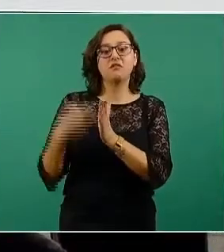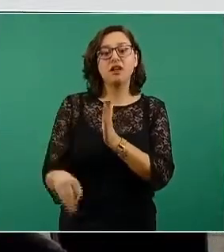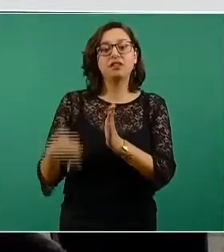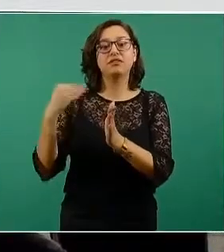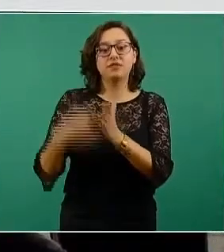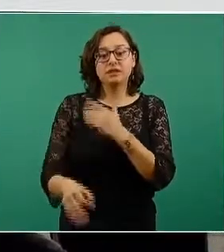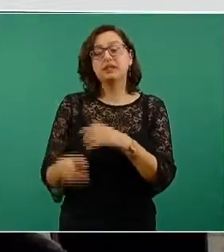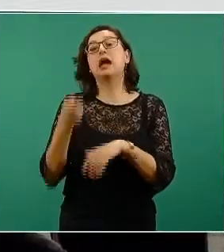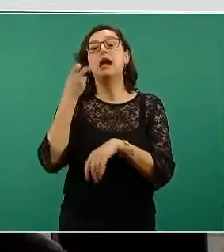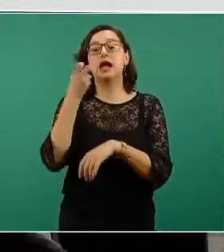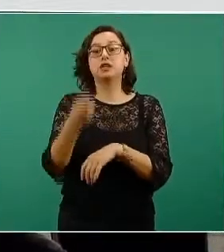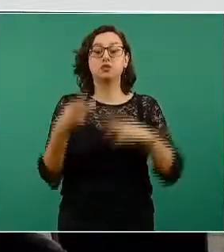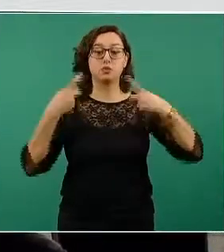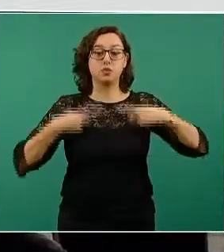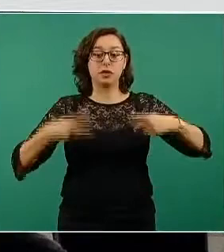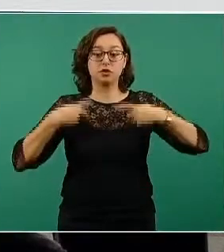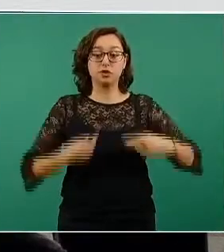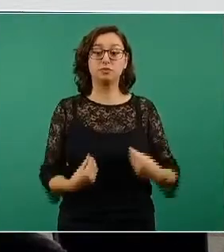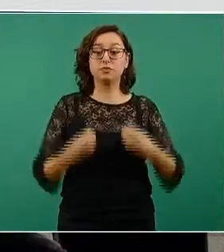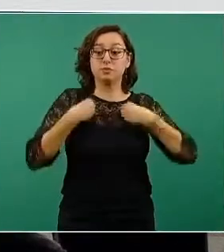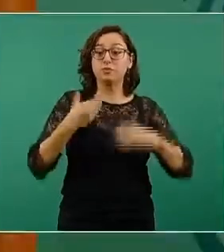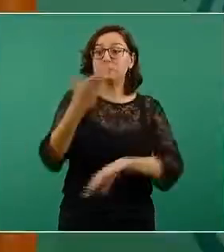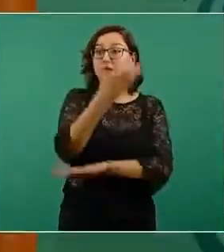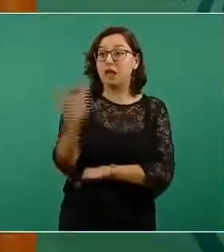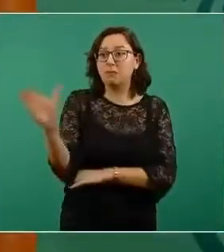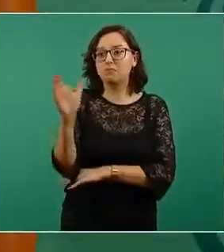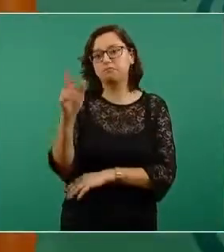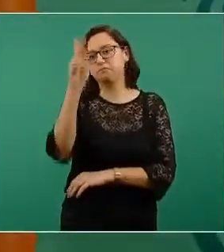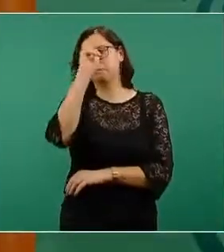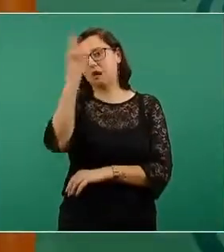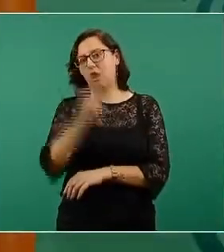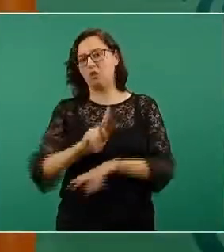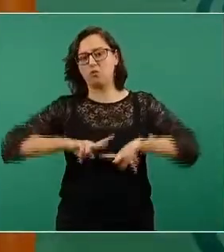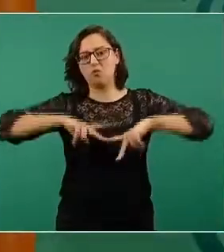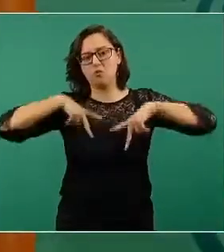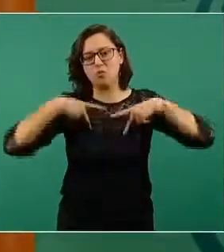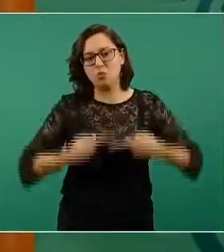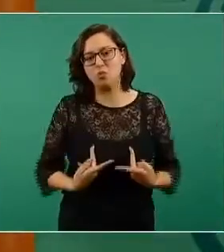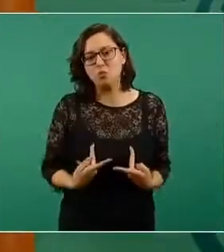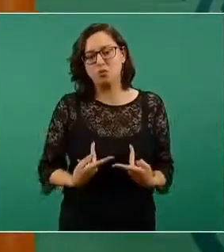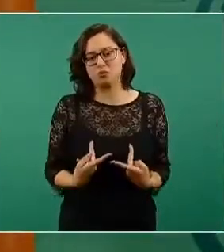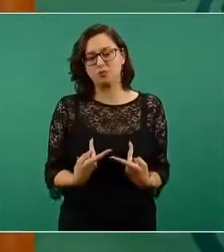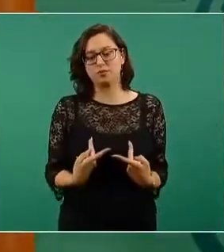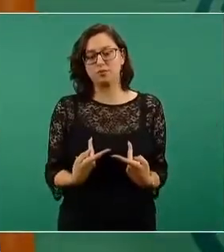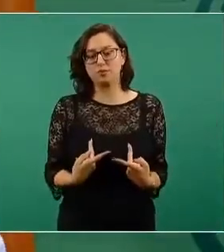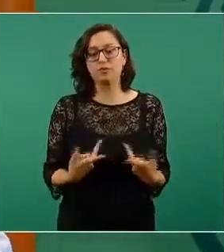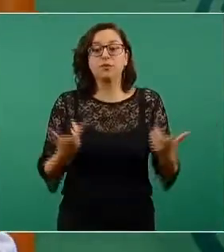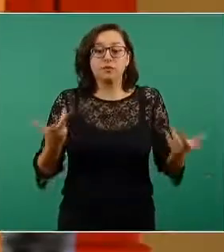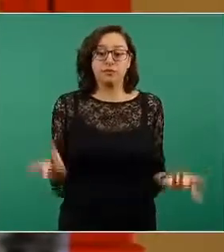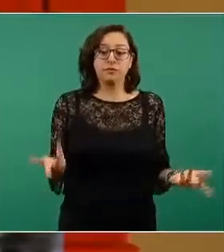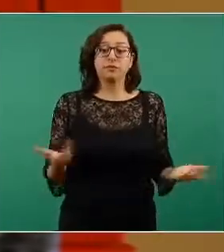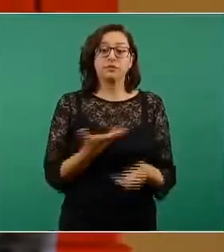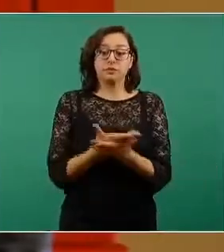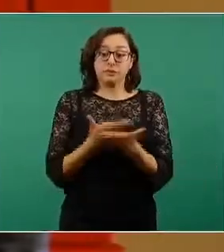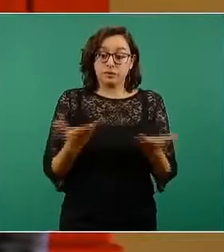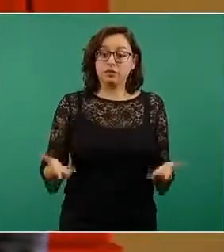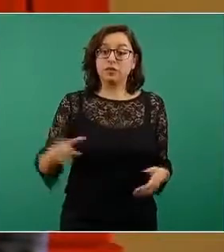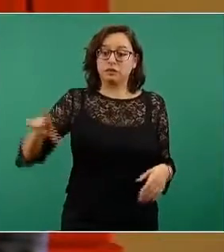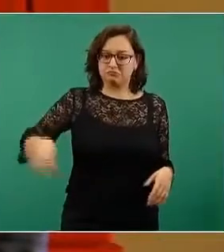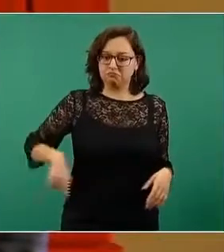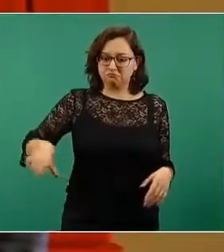vulnerables a las personas que viven en el medio rural. Como somos un gobierno que tiene una vocación social, deliberada,